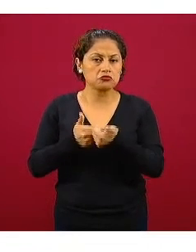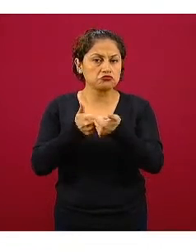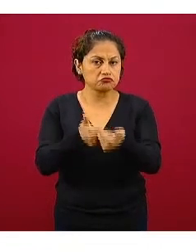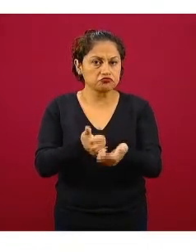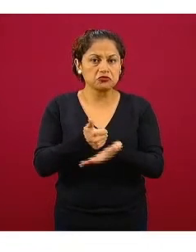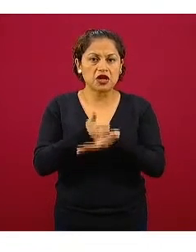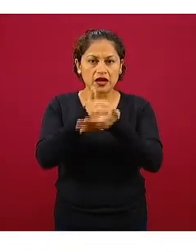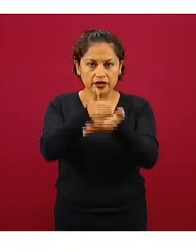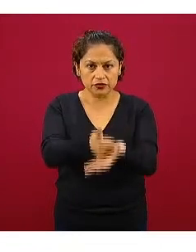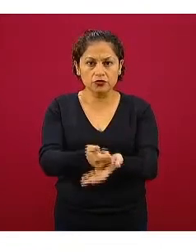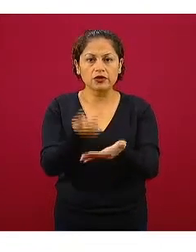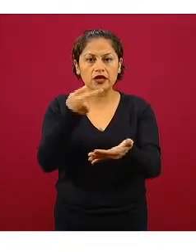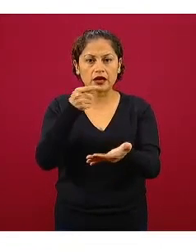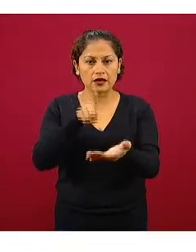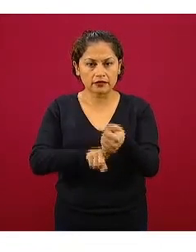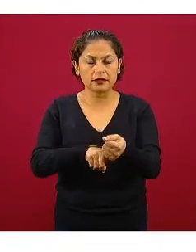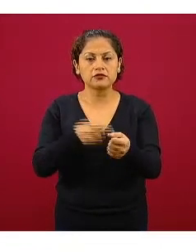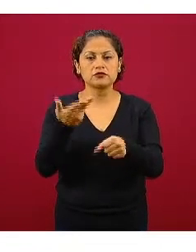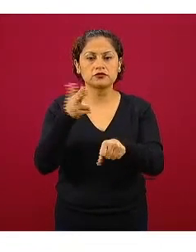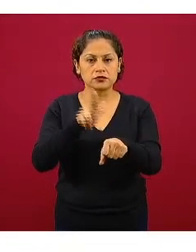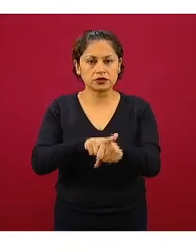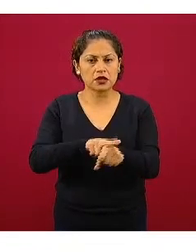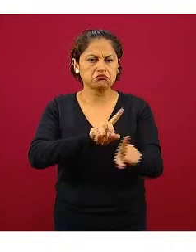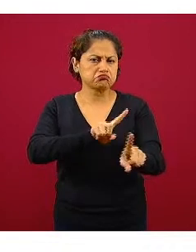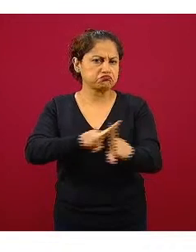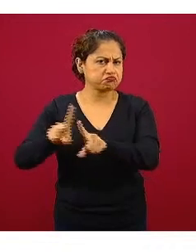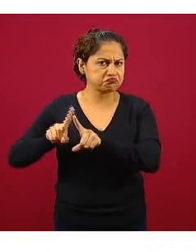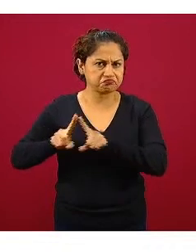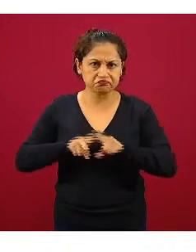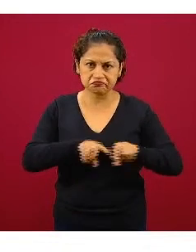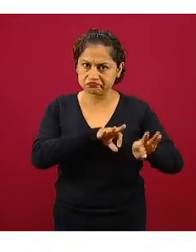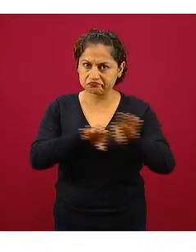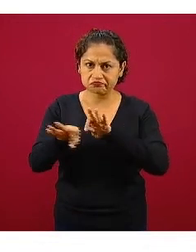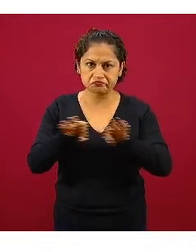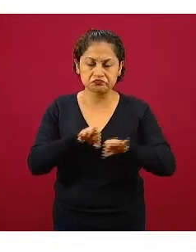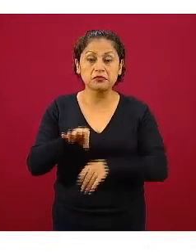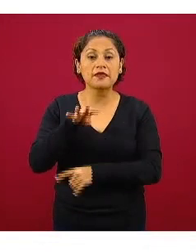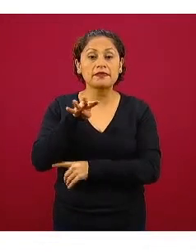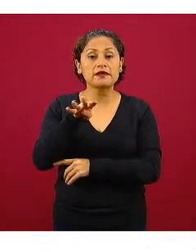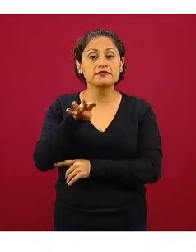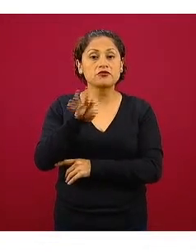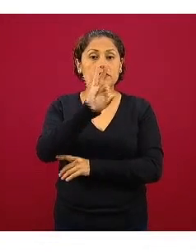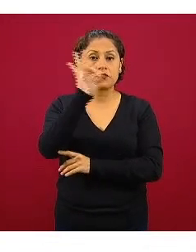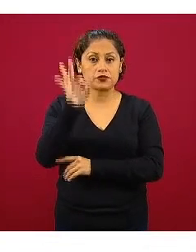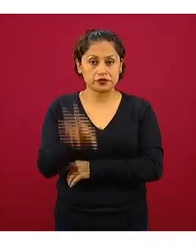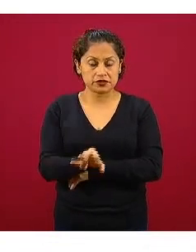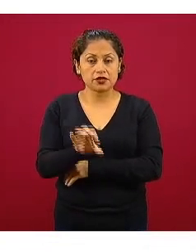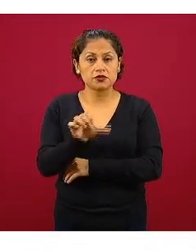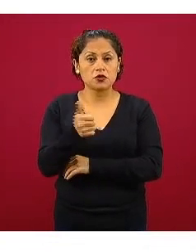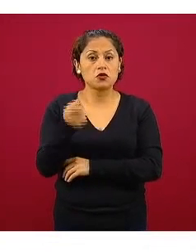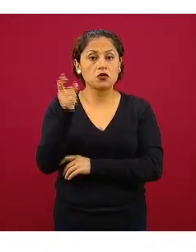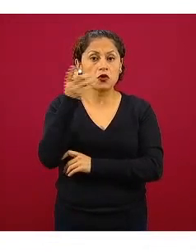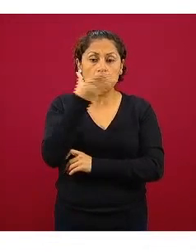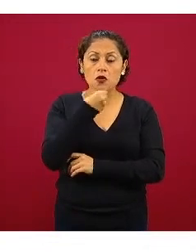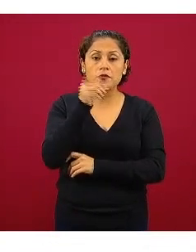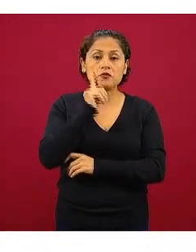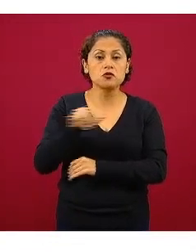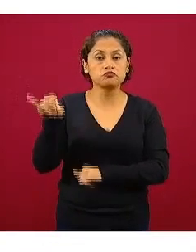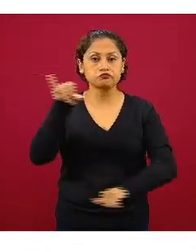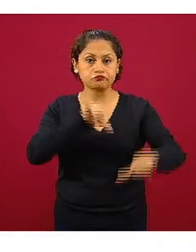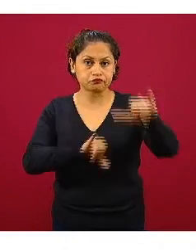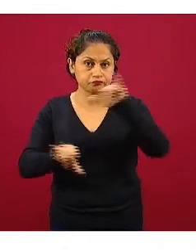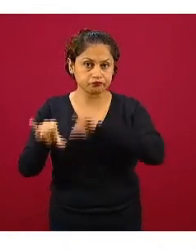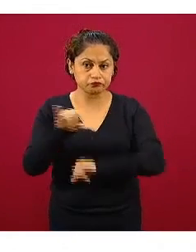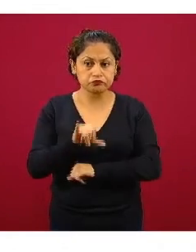hospitalarias de diversas características son 19% laboratoristas son 2% y